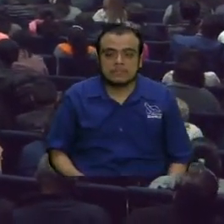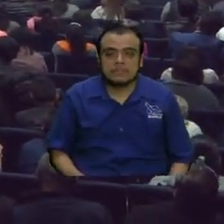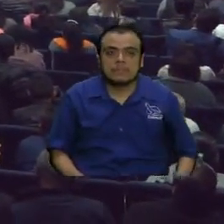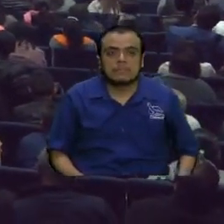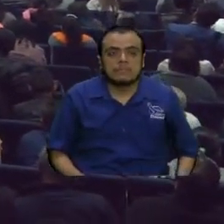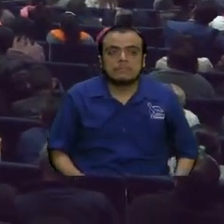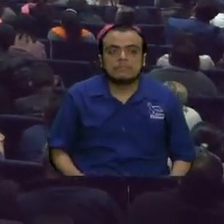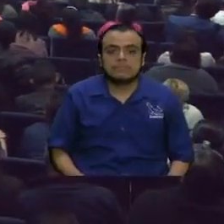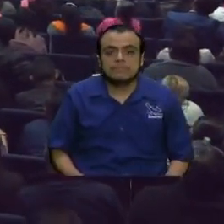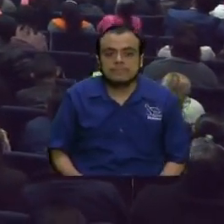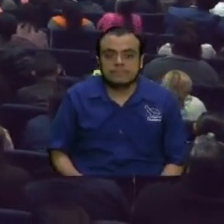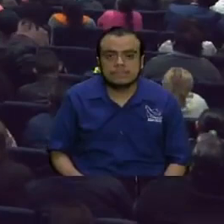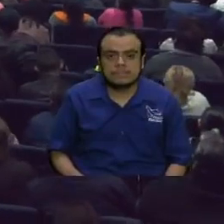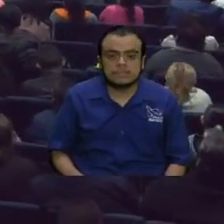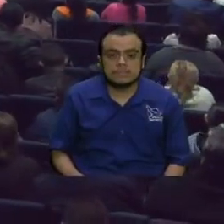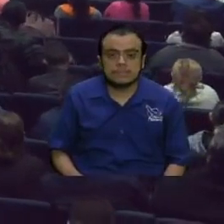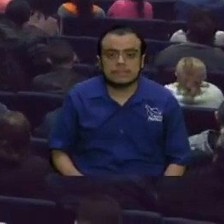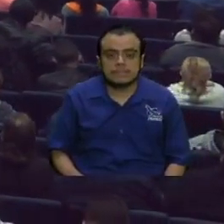definitivamente